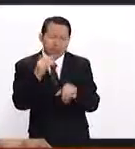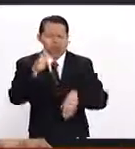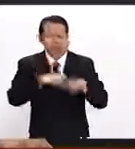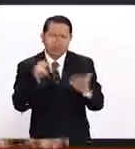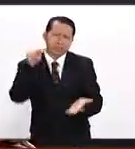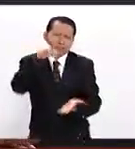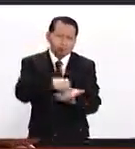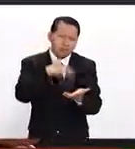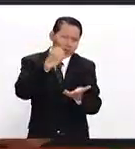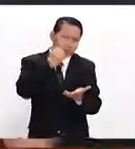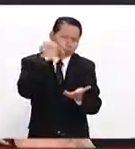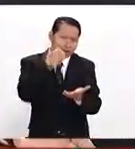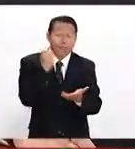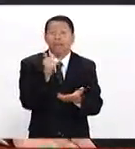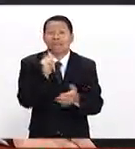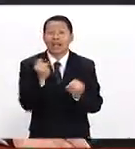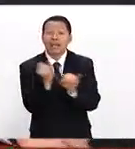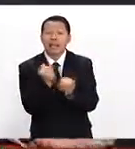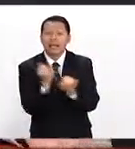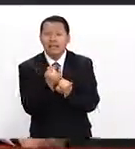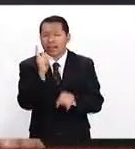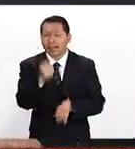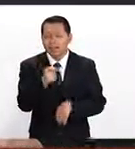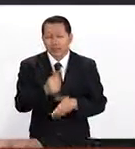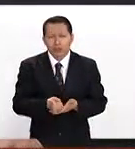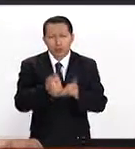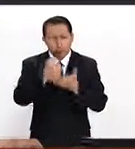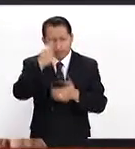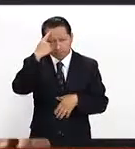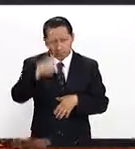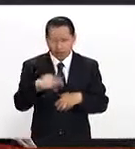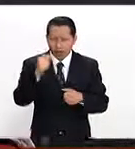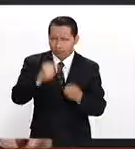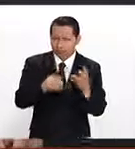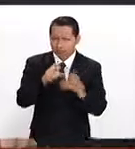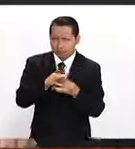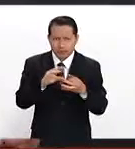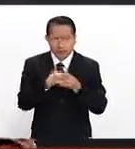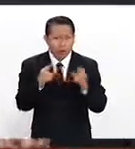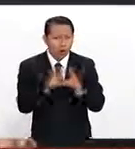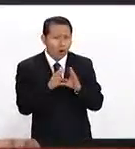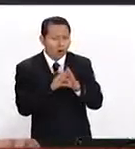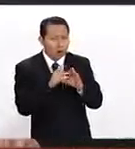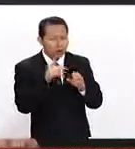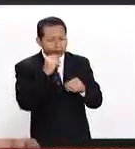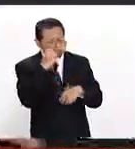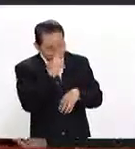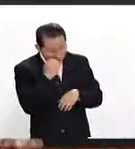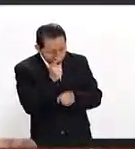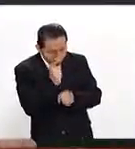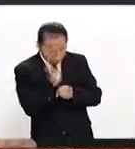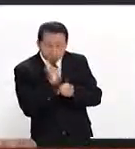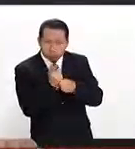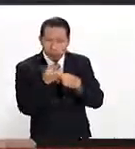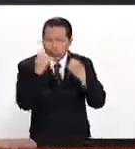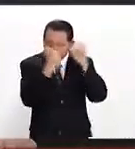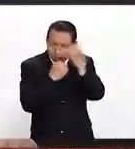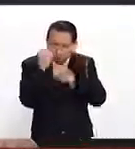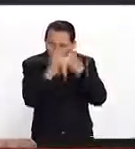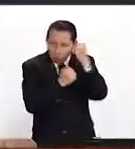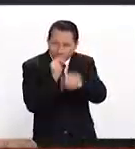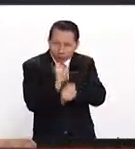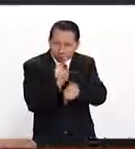Nuestro programa en línea nos ayuda básicamente a algunos elementos, como el diseño, el diagnóstico, la evaluación